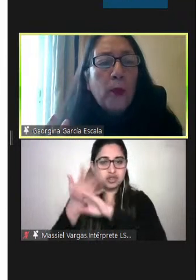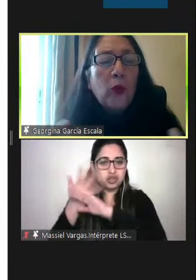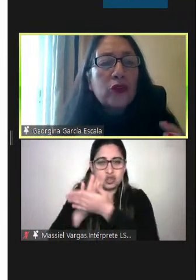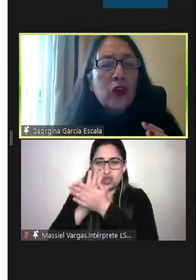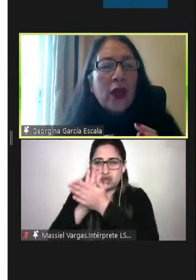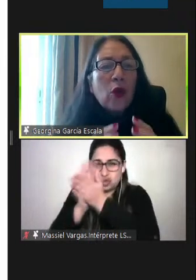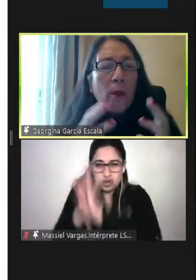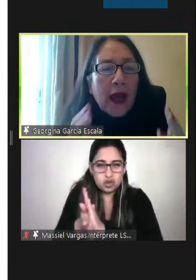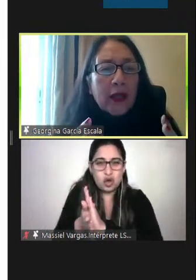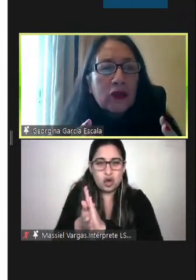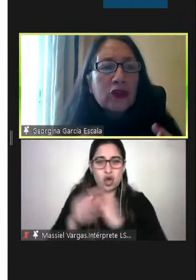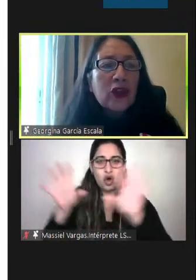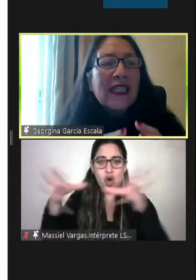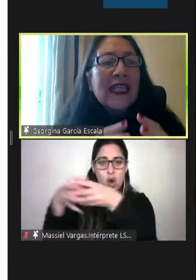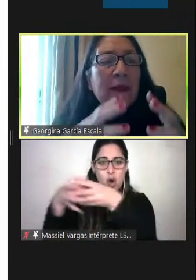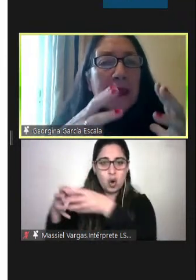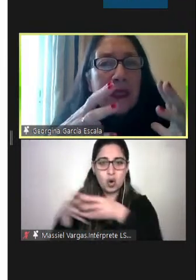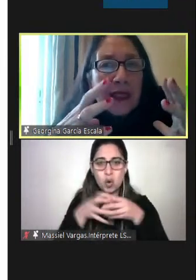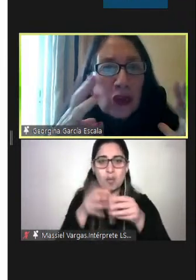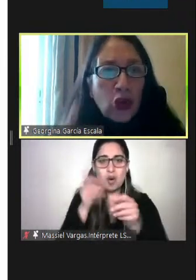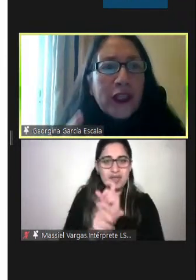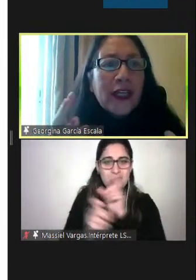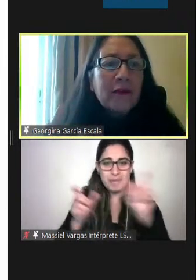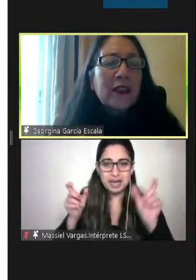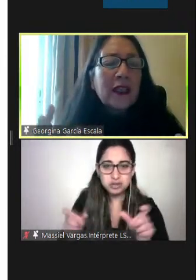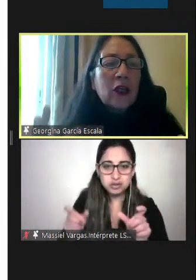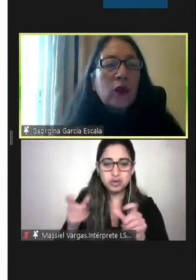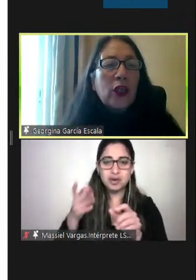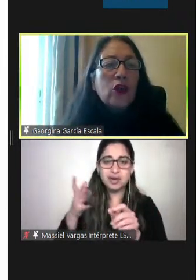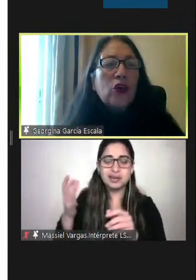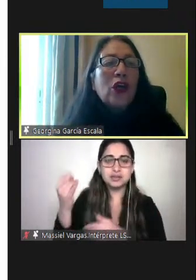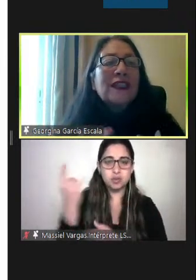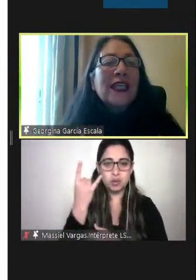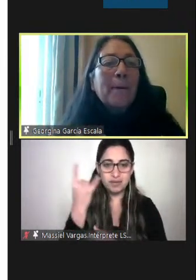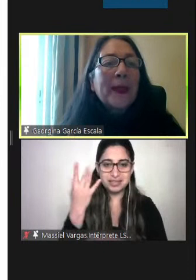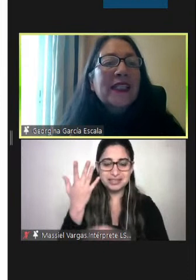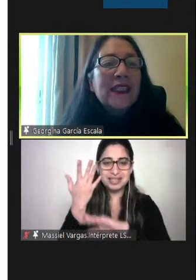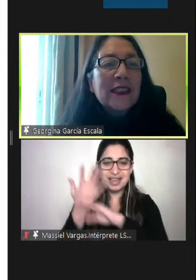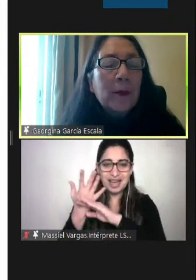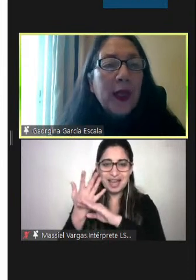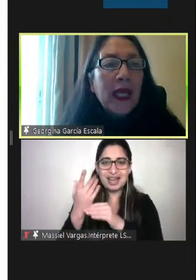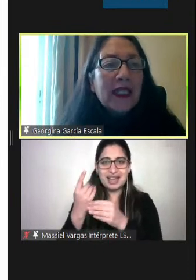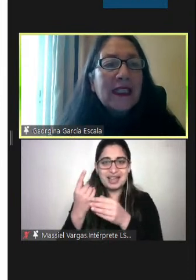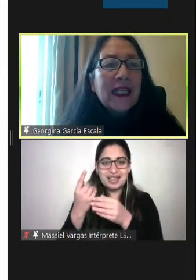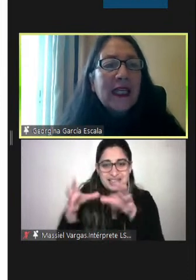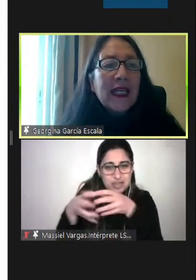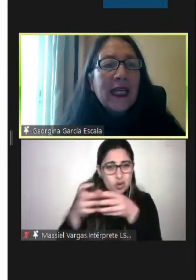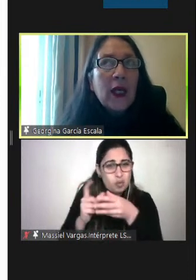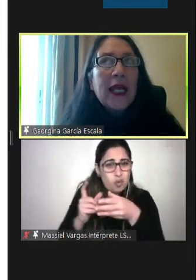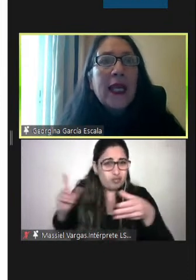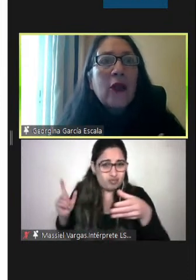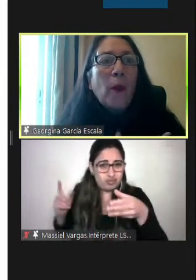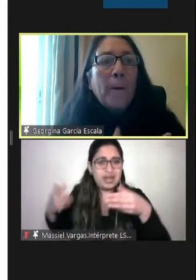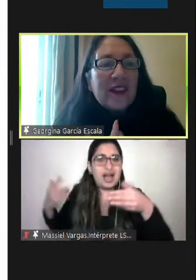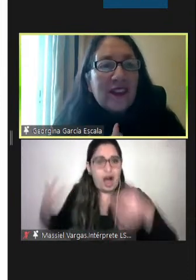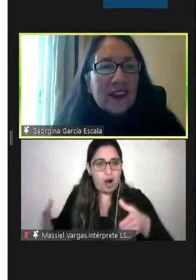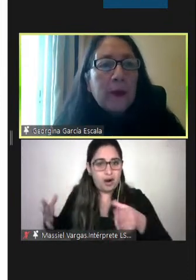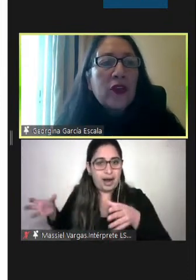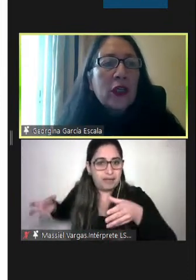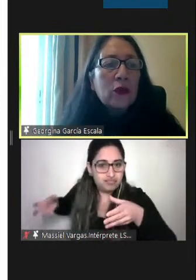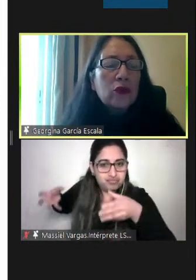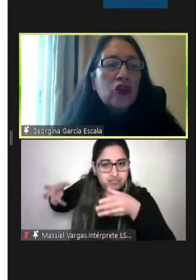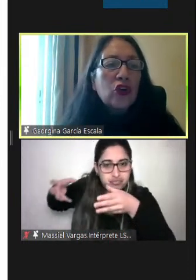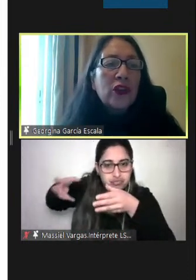los grupos humanos históricamente excluidos sean partícipes de los